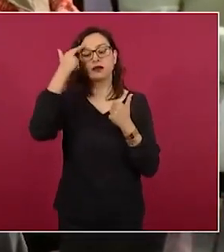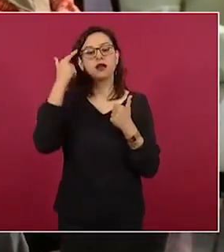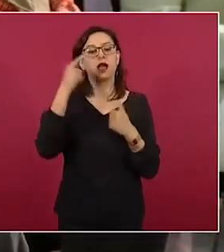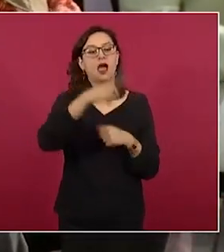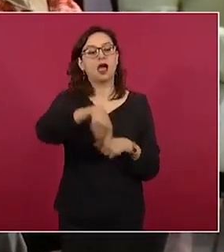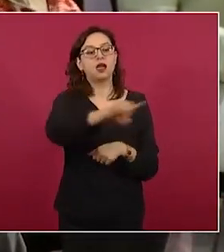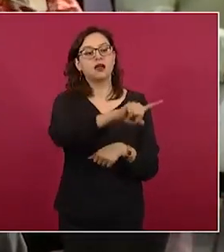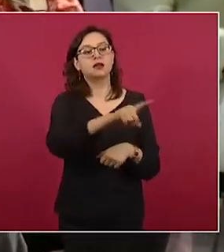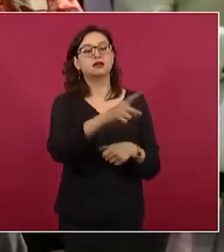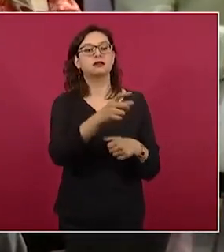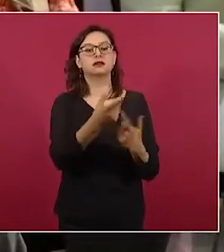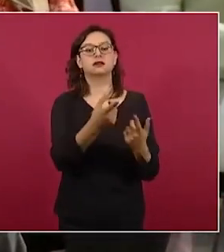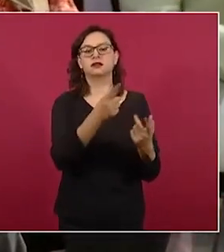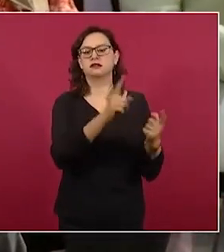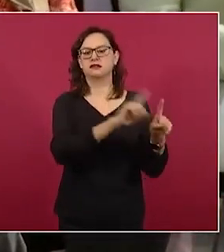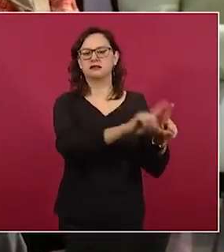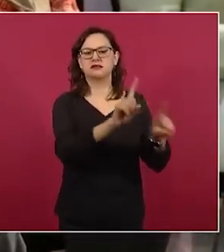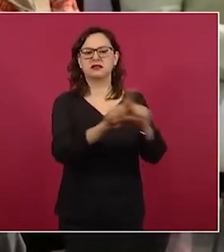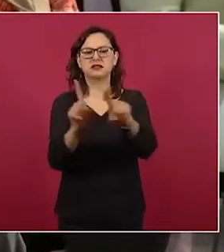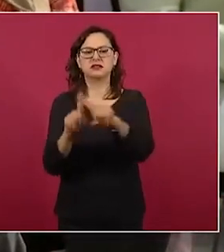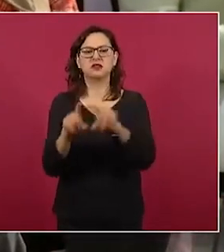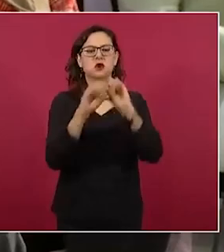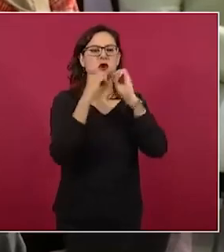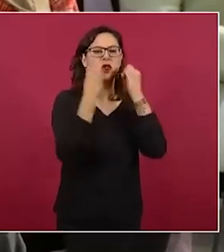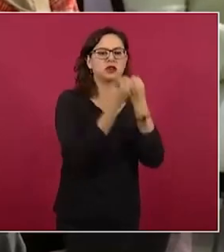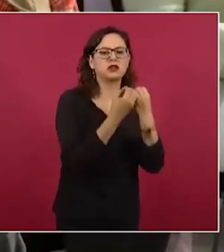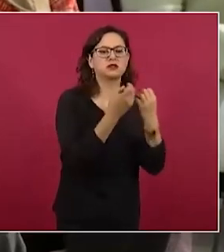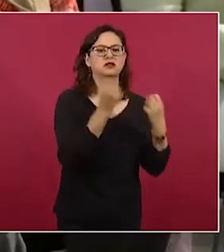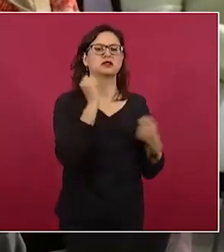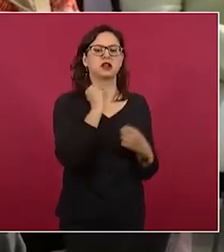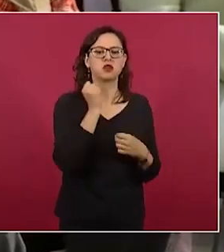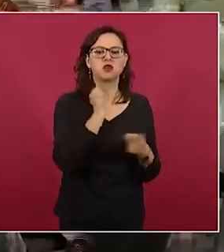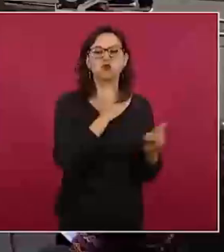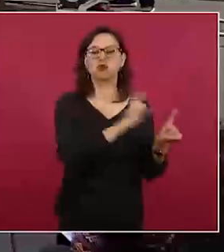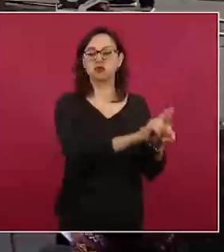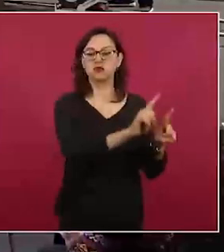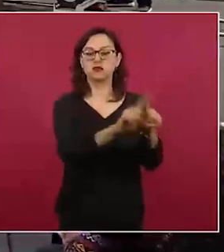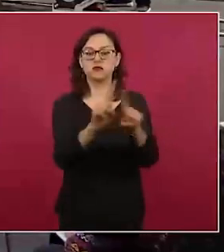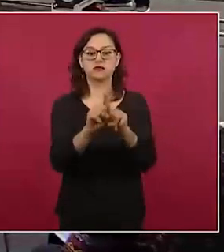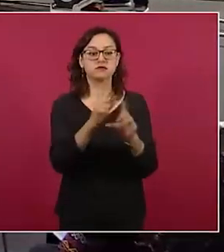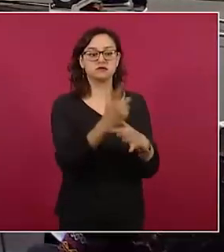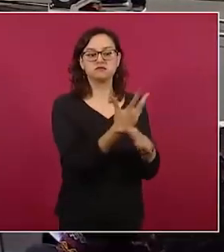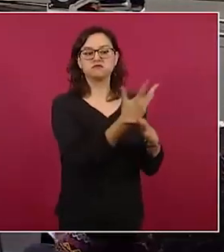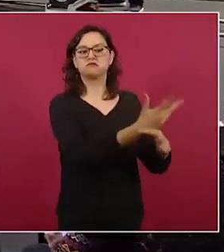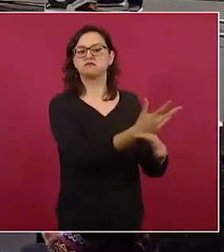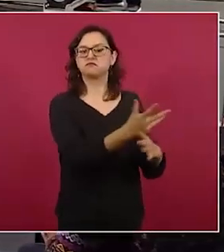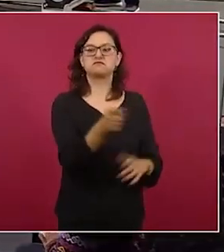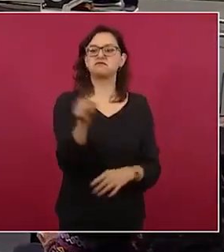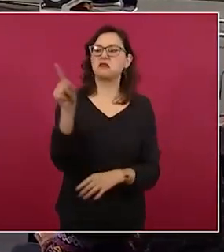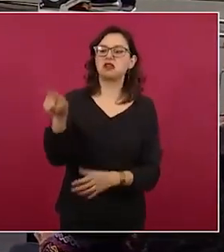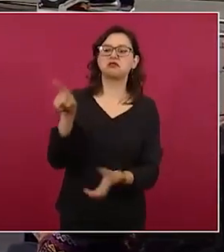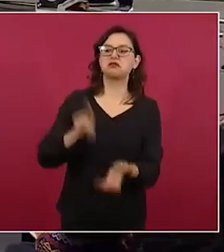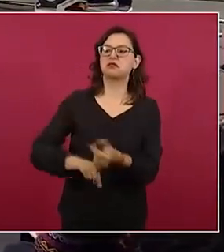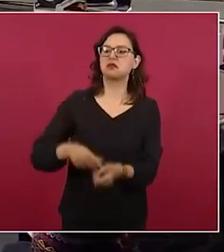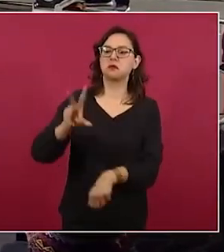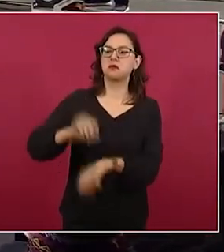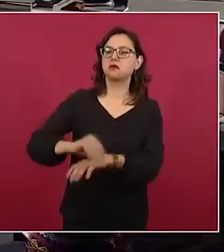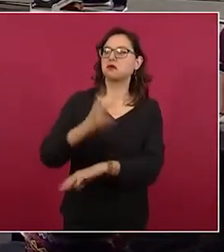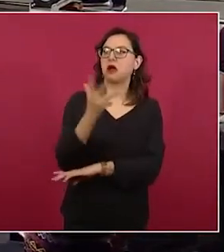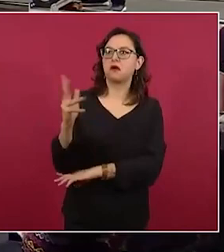Alves y Casa, varias personas que se oponen a esta obra, pues argumentan como el principal